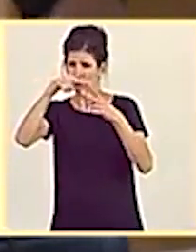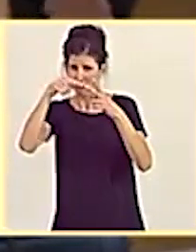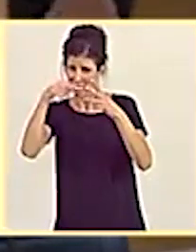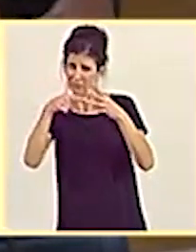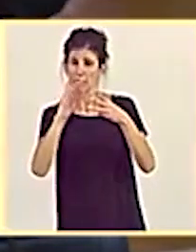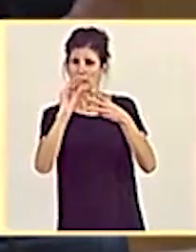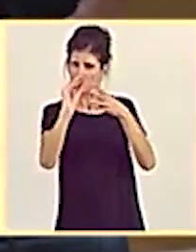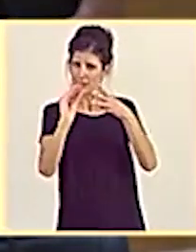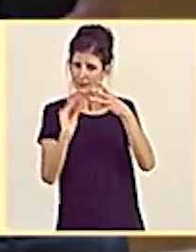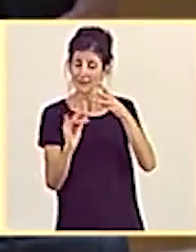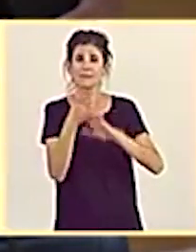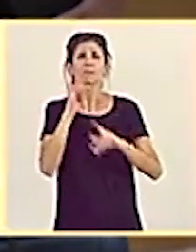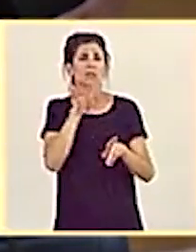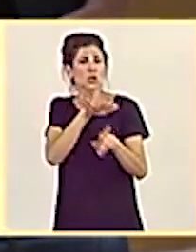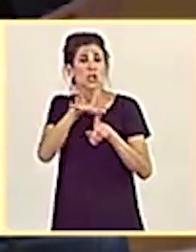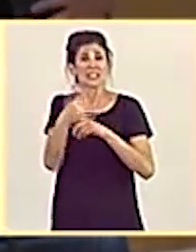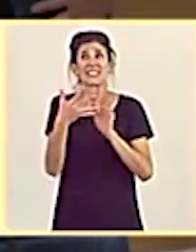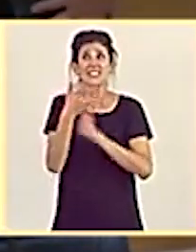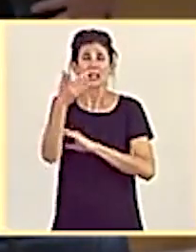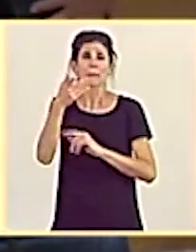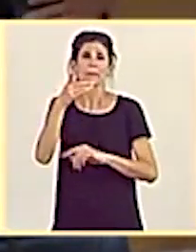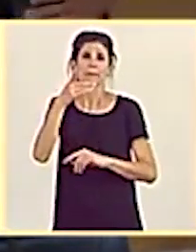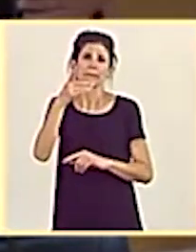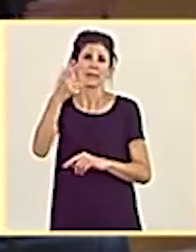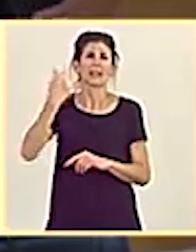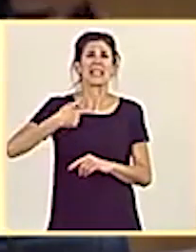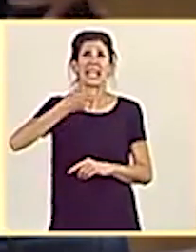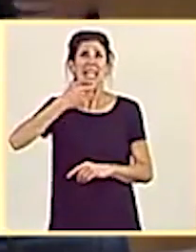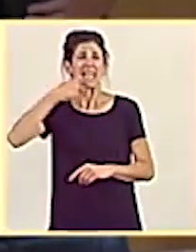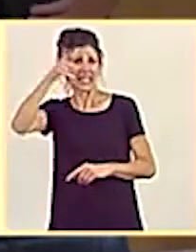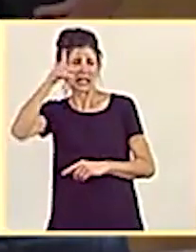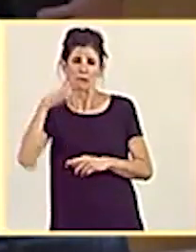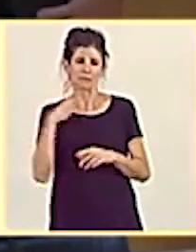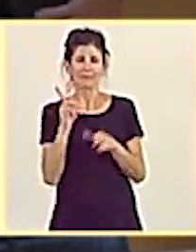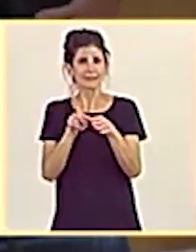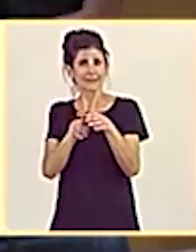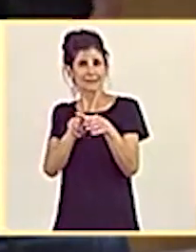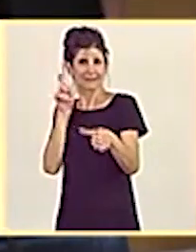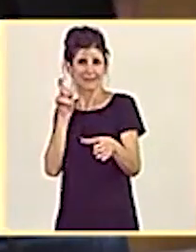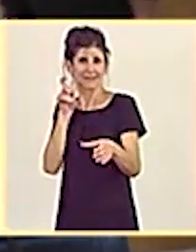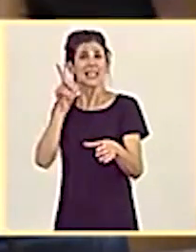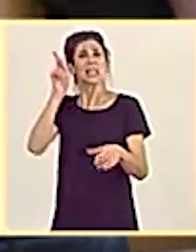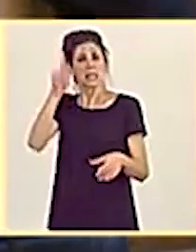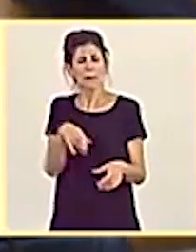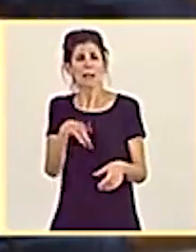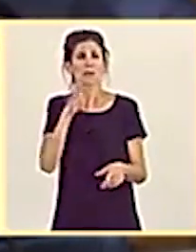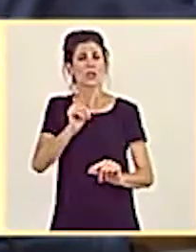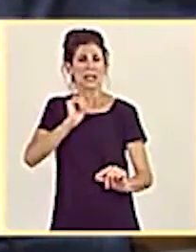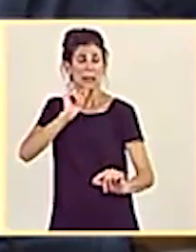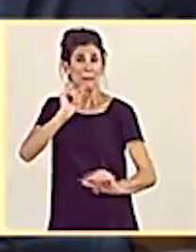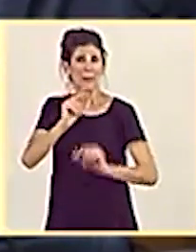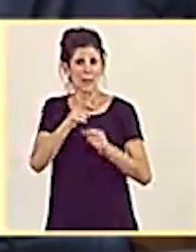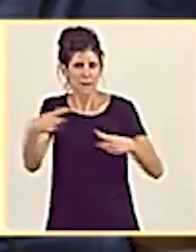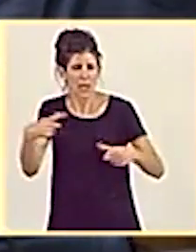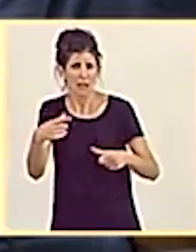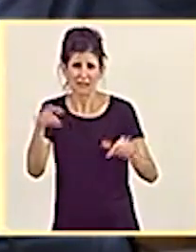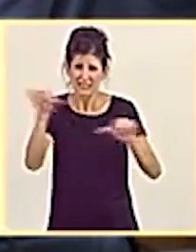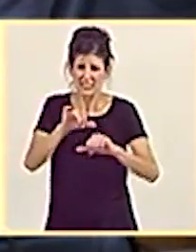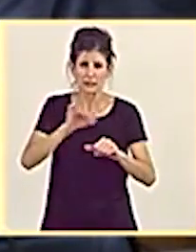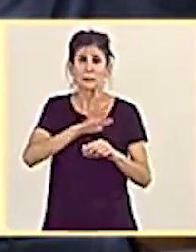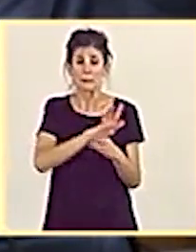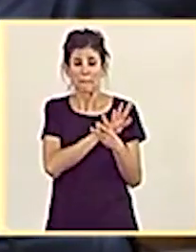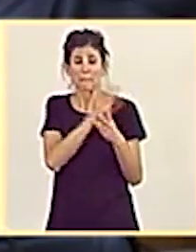En un contexto de salida del Reino Unido y en un contexto de crisis por la pandemia. Si a eso le sumamos la